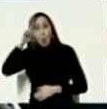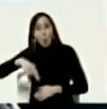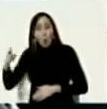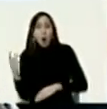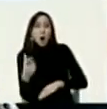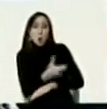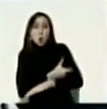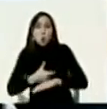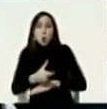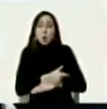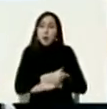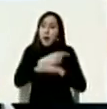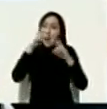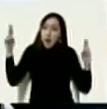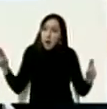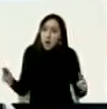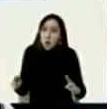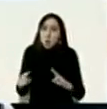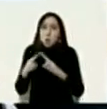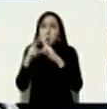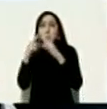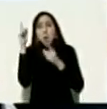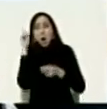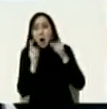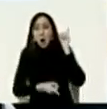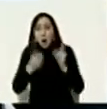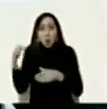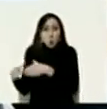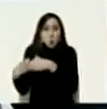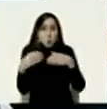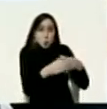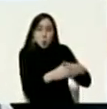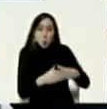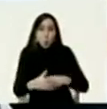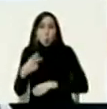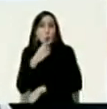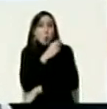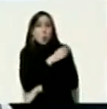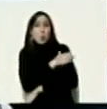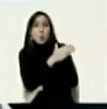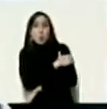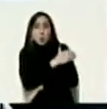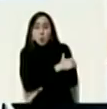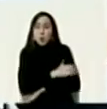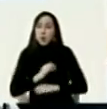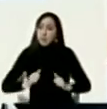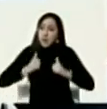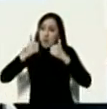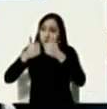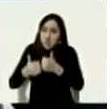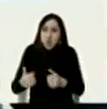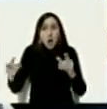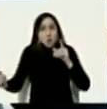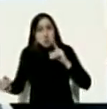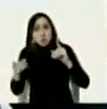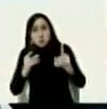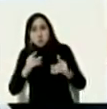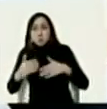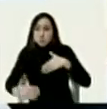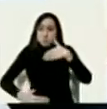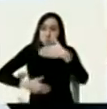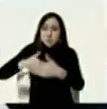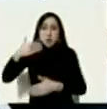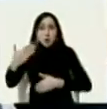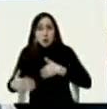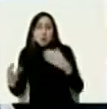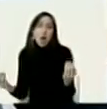encuentros pendulares con algunos sectores de la oposición venezolana los efectos de iniciar un proceso de diálogo y